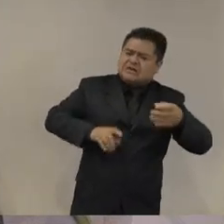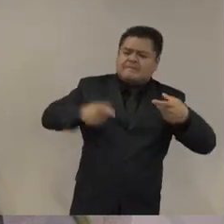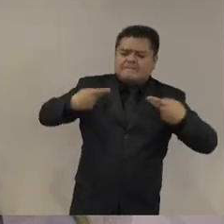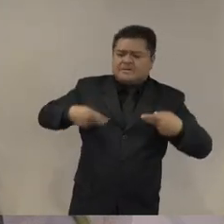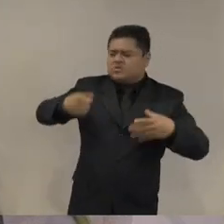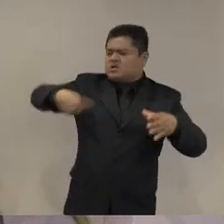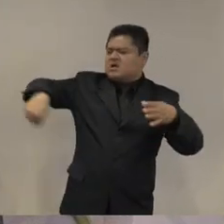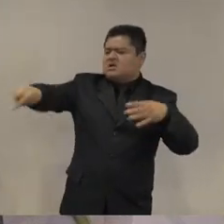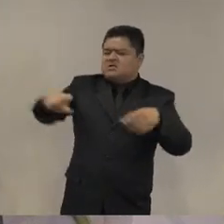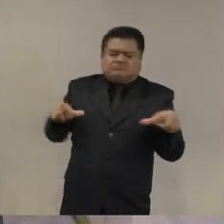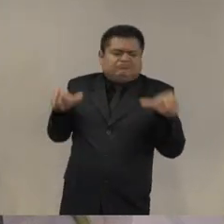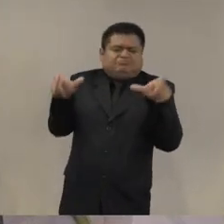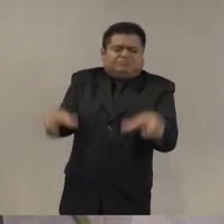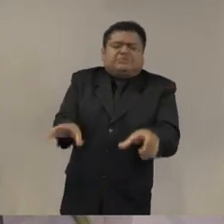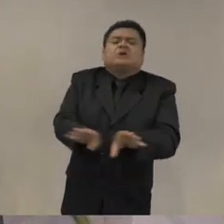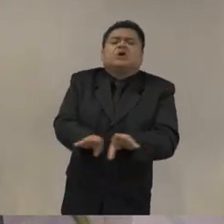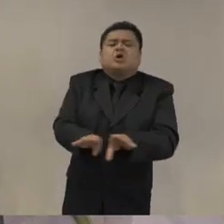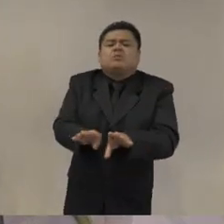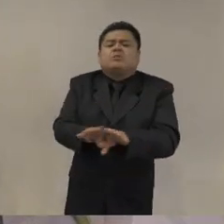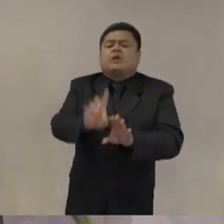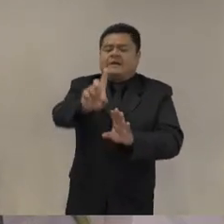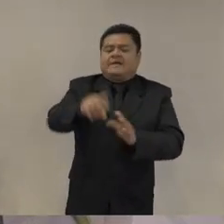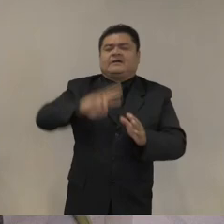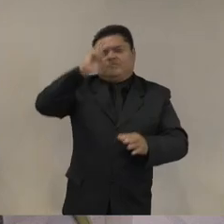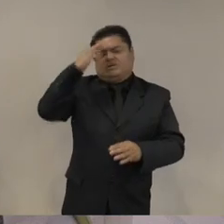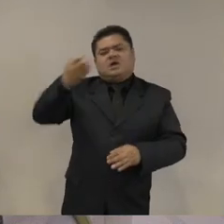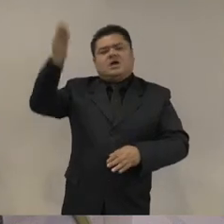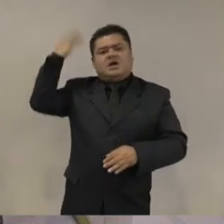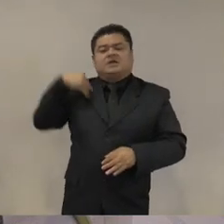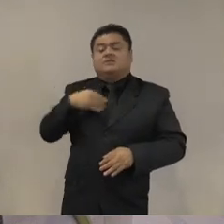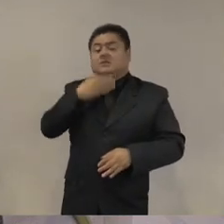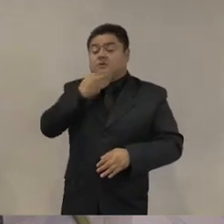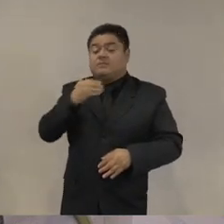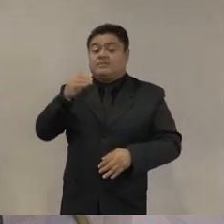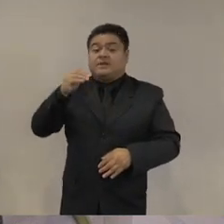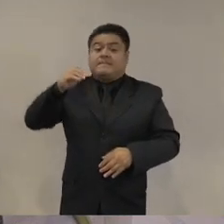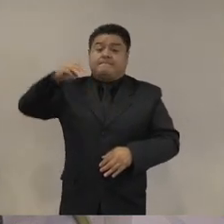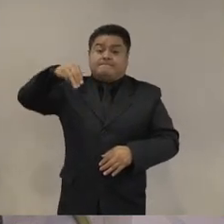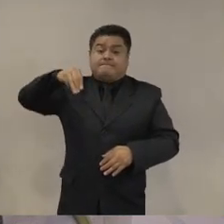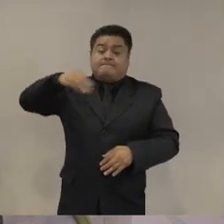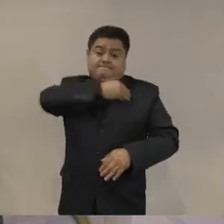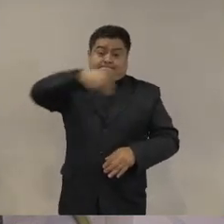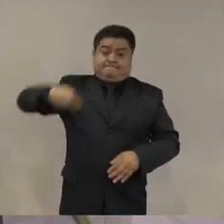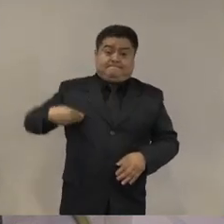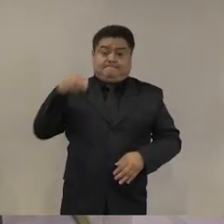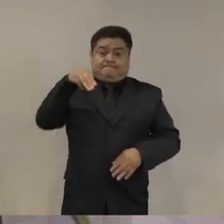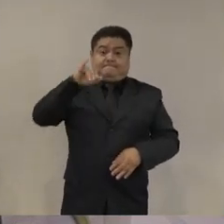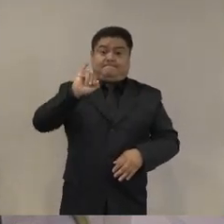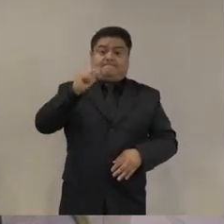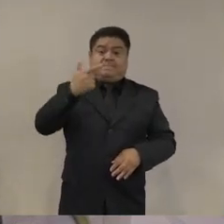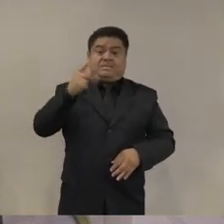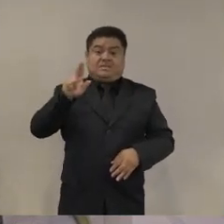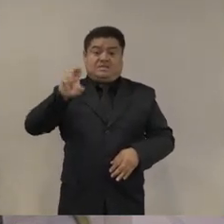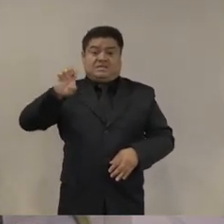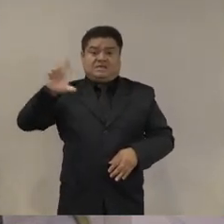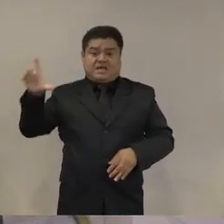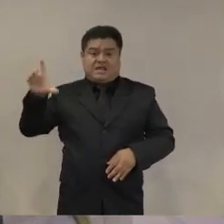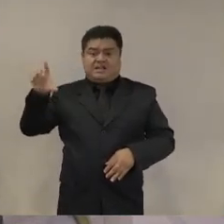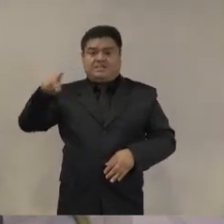del entonces presidente de la Madrid a declarar el narcotráfico como una amenaza a la seguridad nacional en